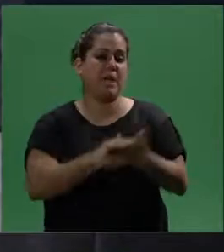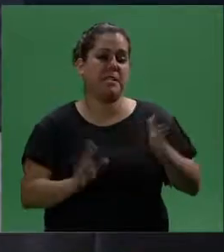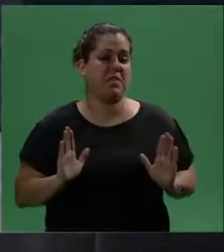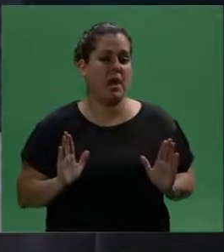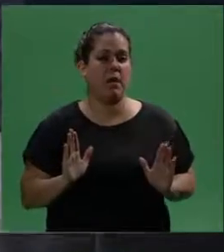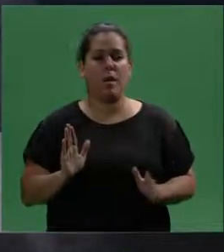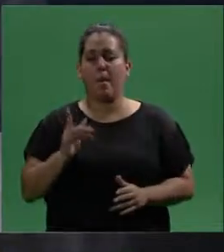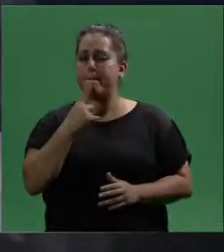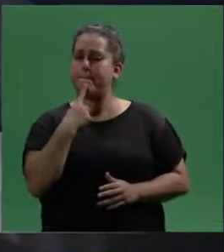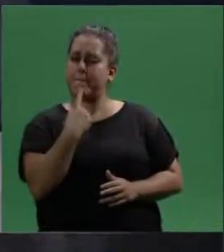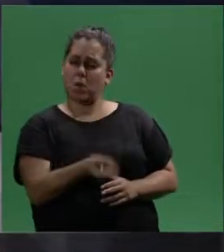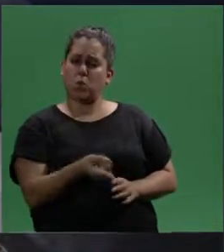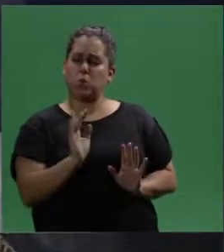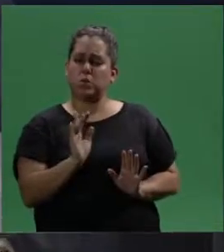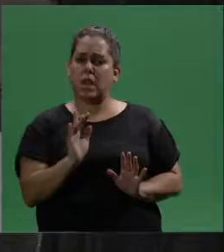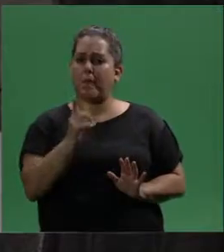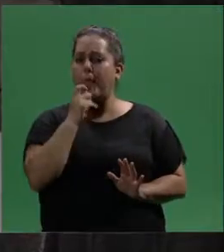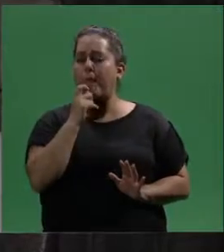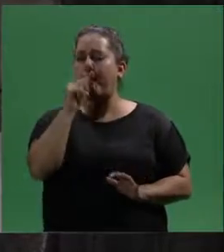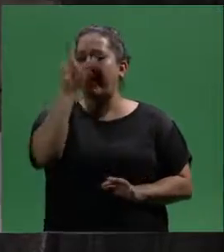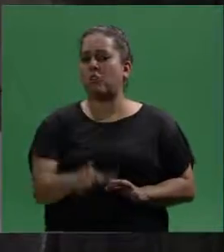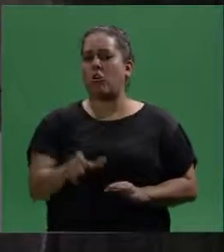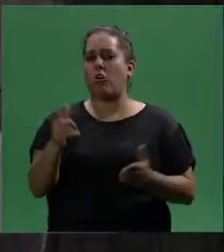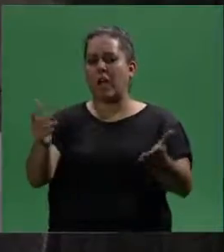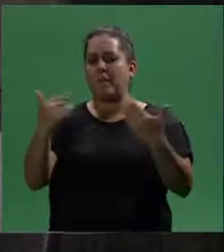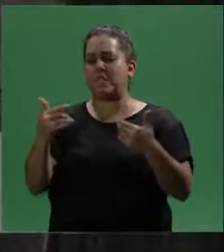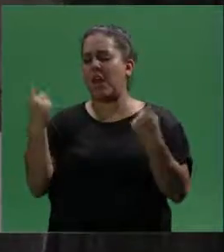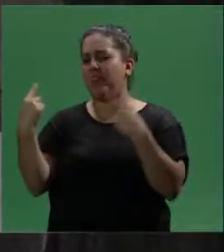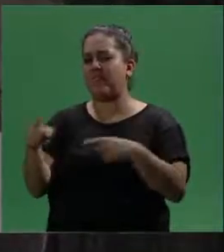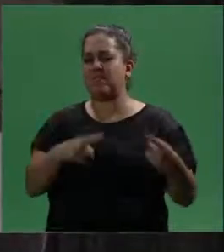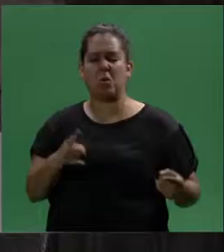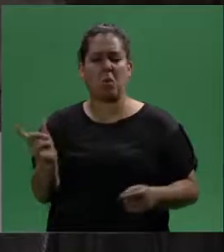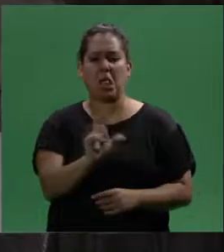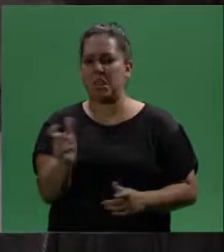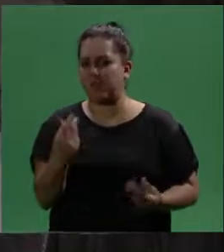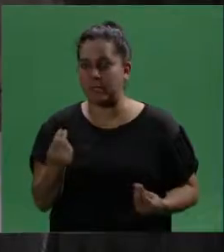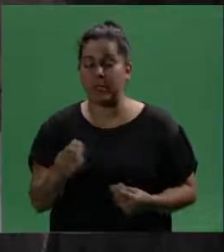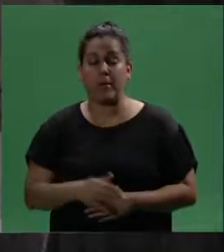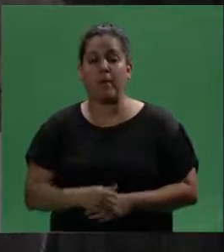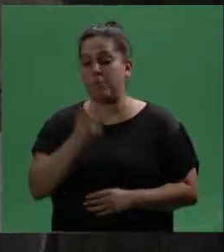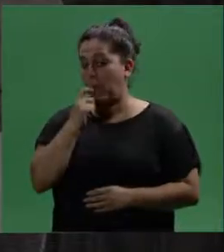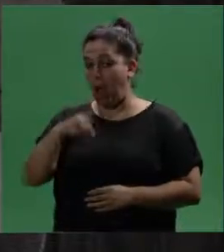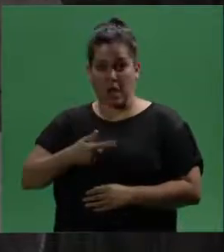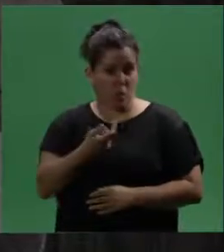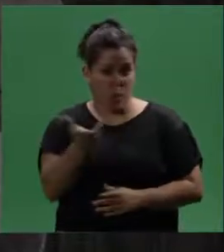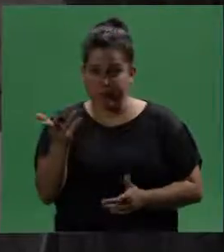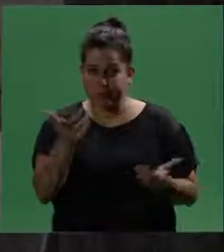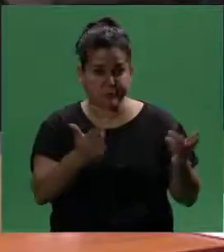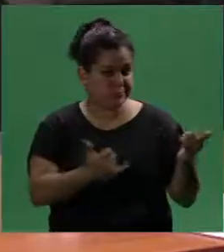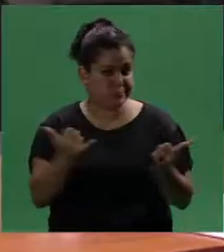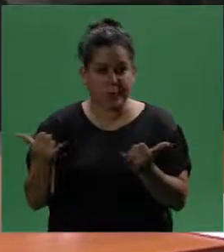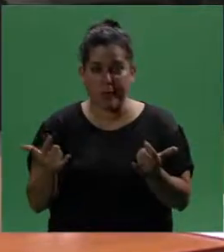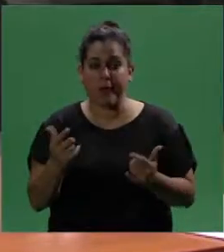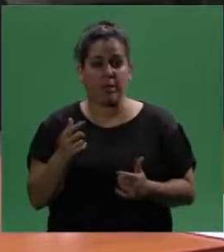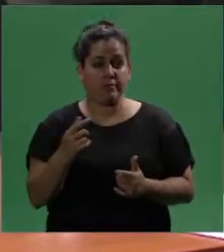discapacidad. Tengo una pregunta, ¿cuál sería el error en el término persona con capacidad diferente? Primero y principal, acá, ¿cuántos somos? ¿10, 15